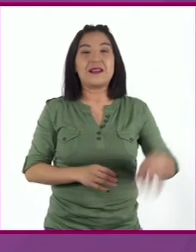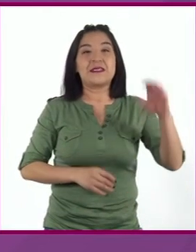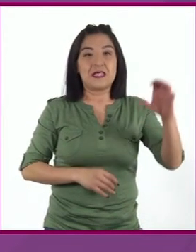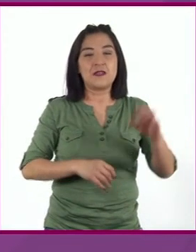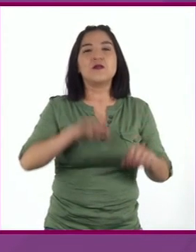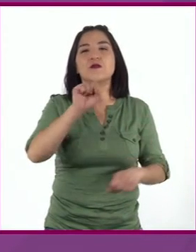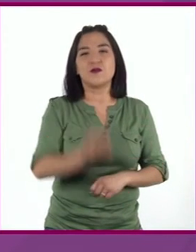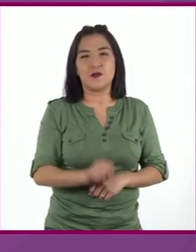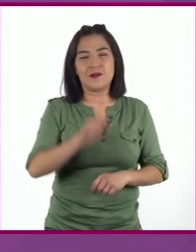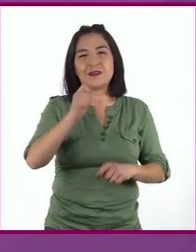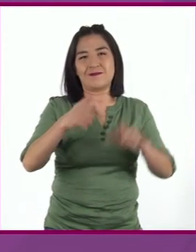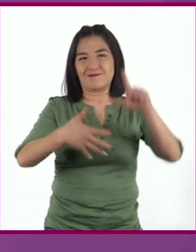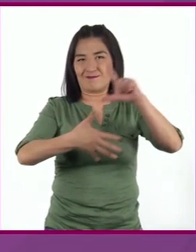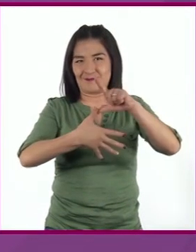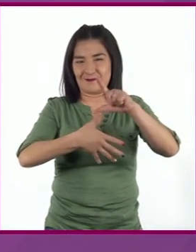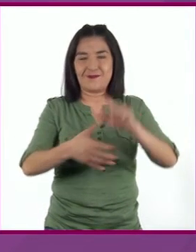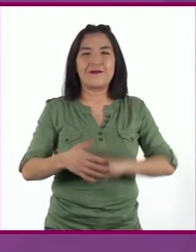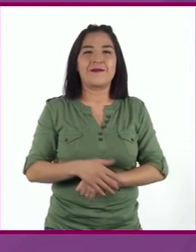sur de Latinoamérica